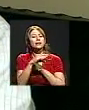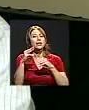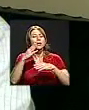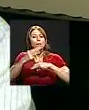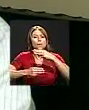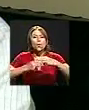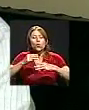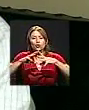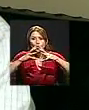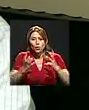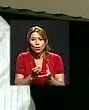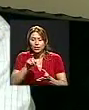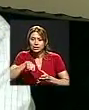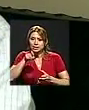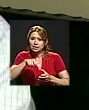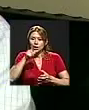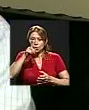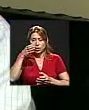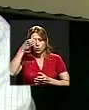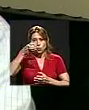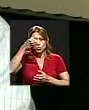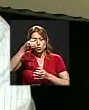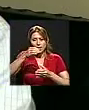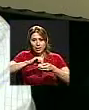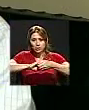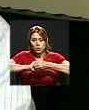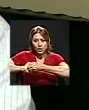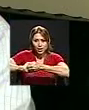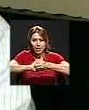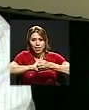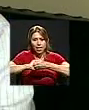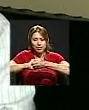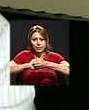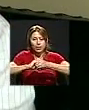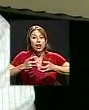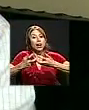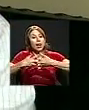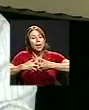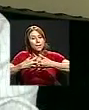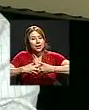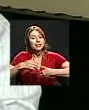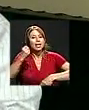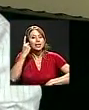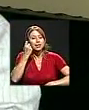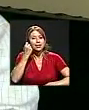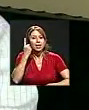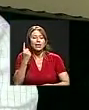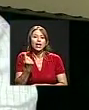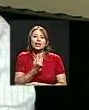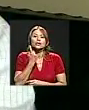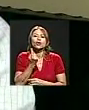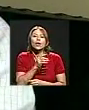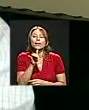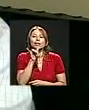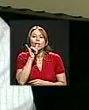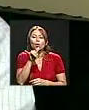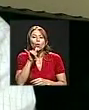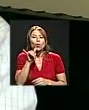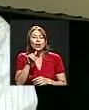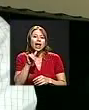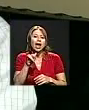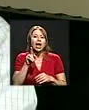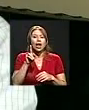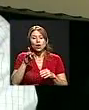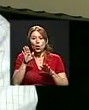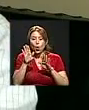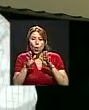de solidaridad, de que la empresa entienda que es simplemente una concesionaria social, como decía